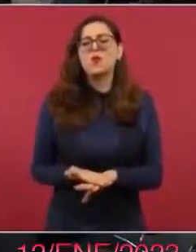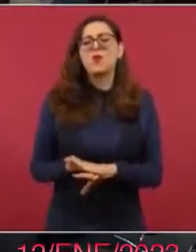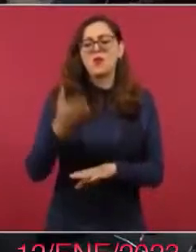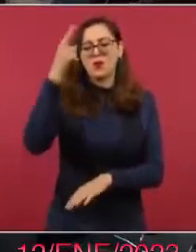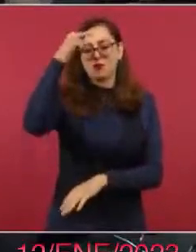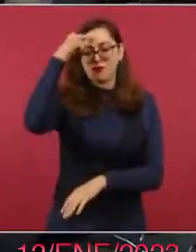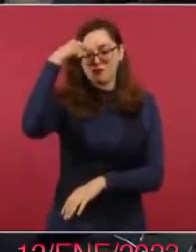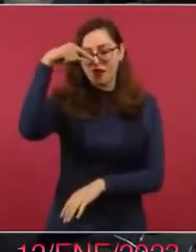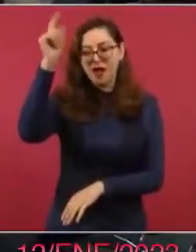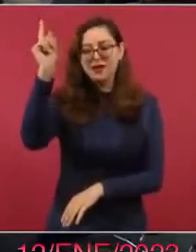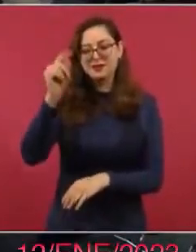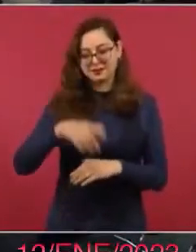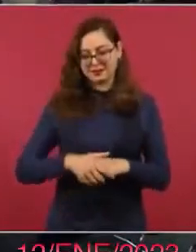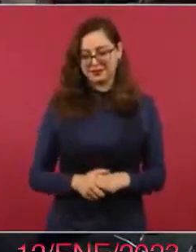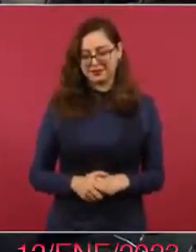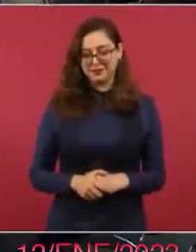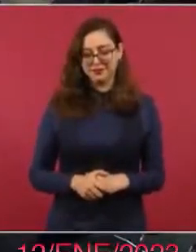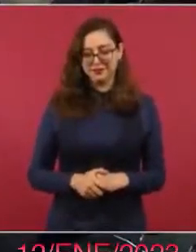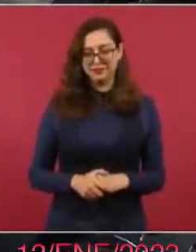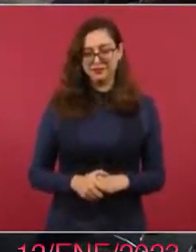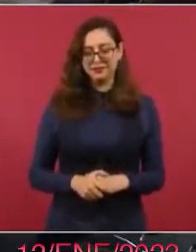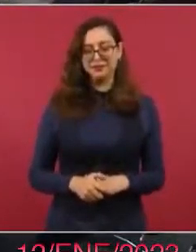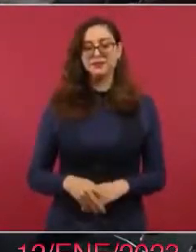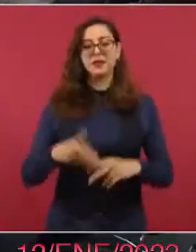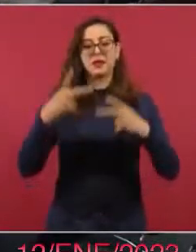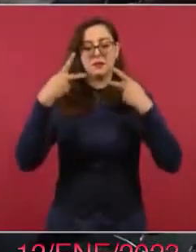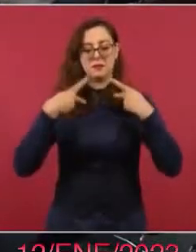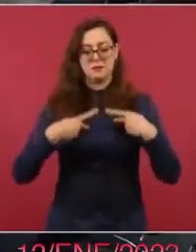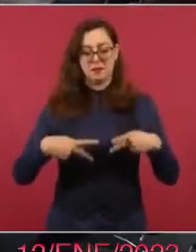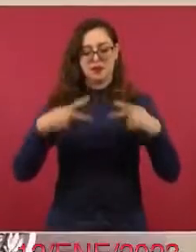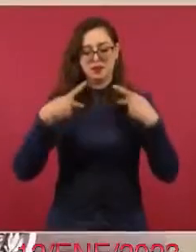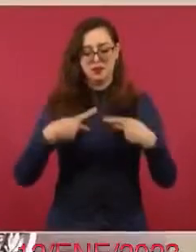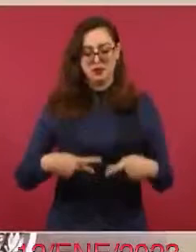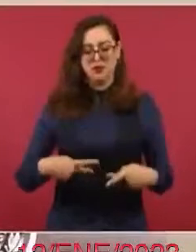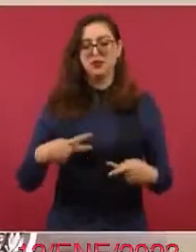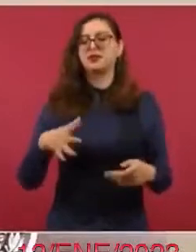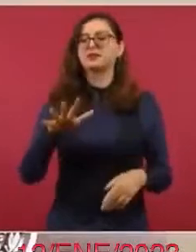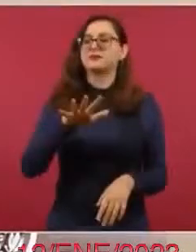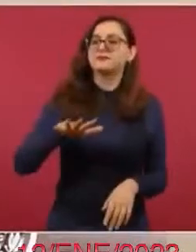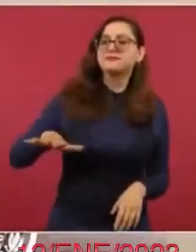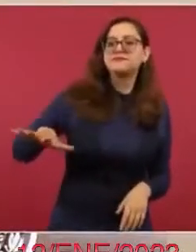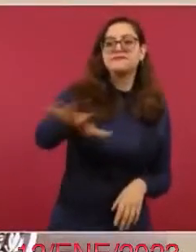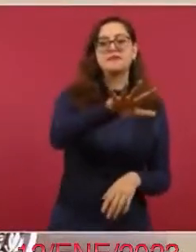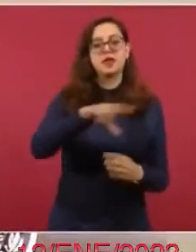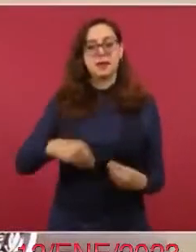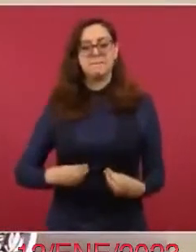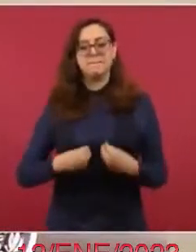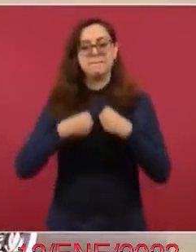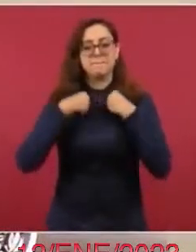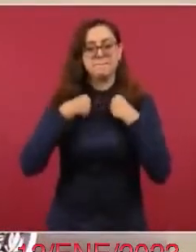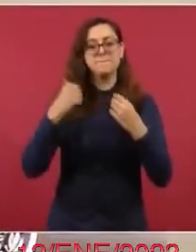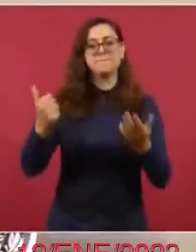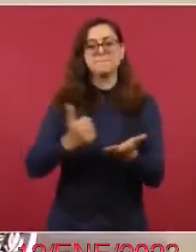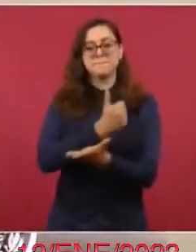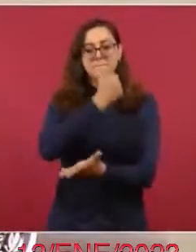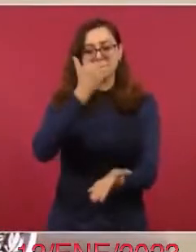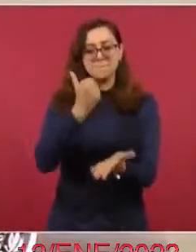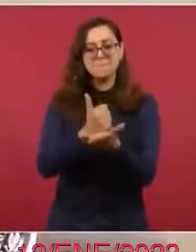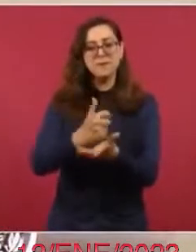ciudadanos de la capital de la República, a